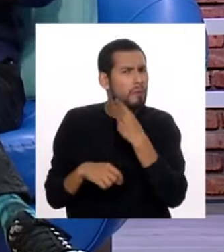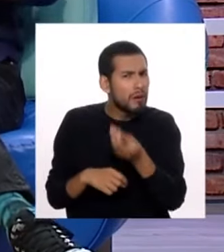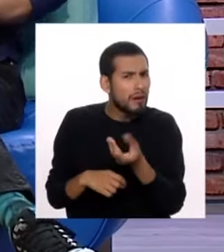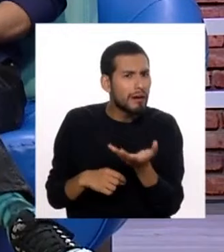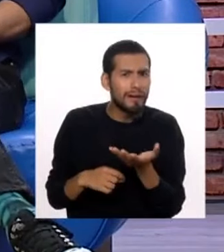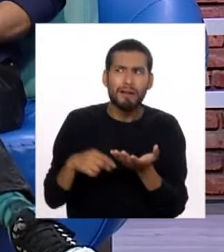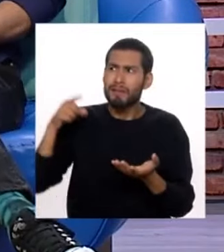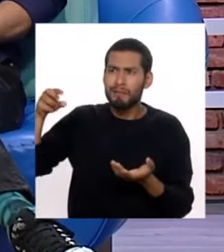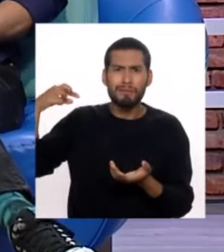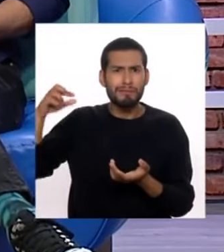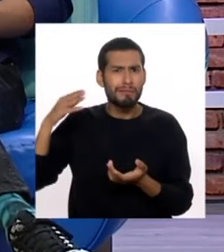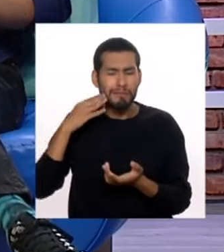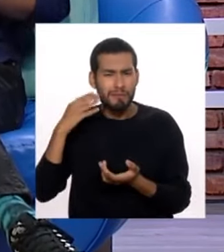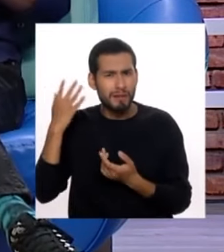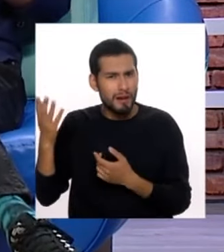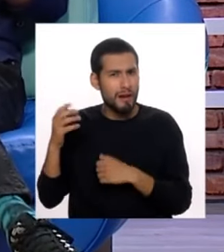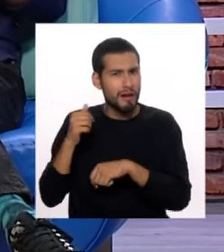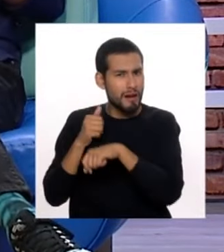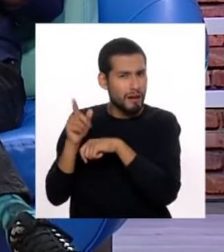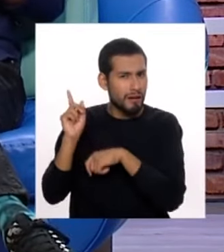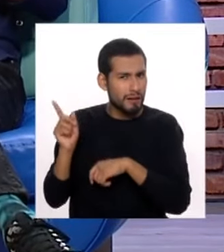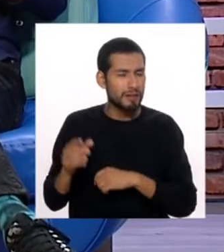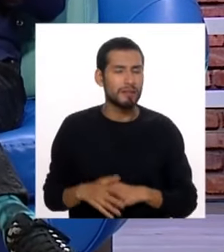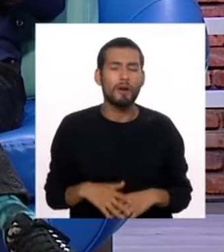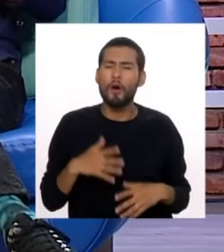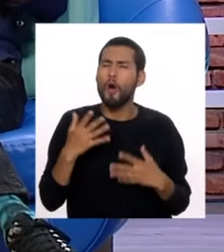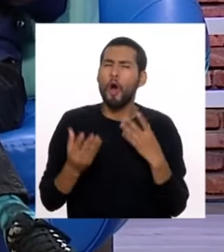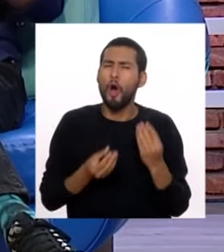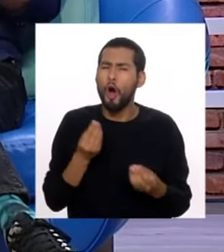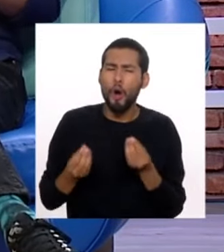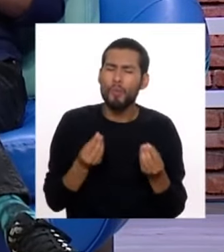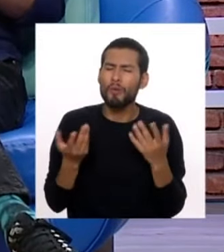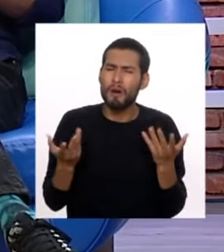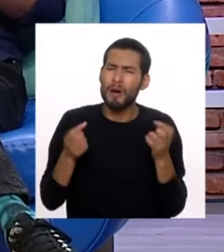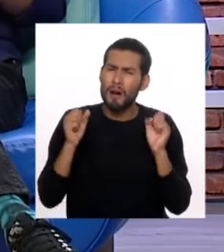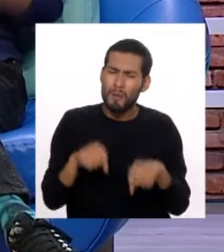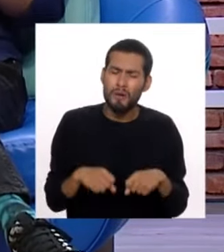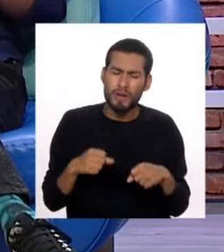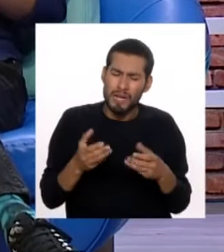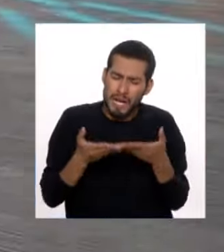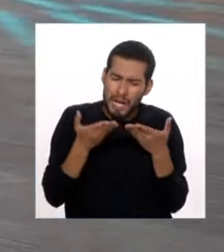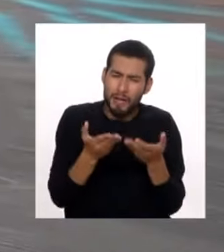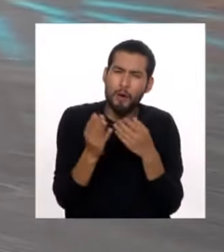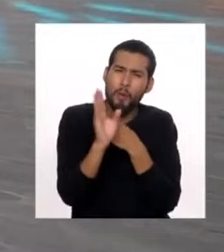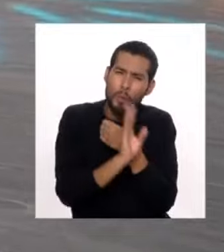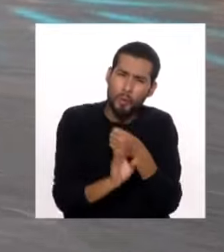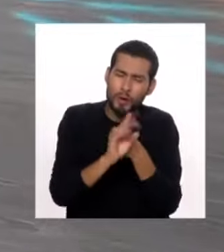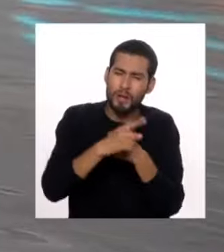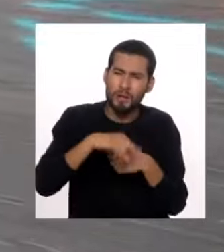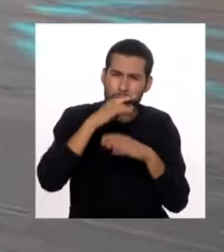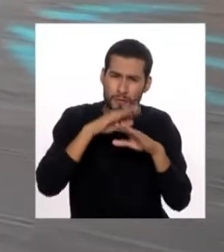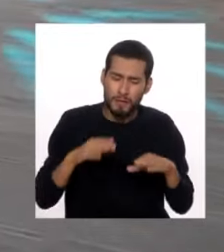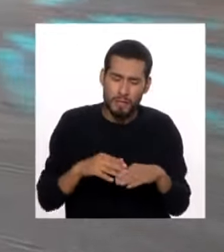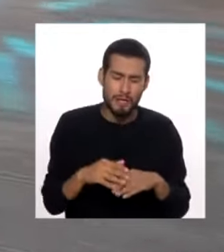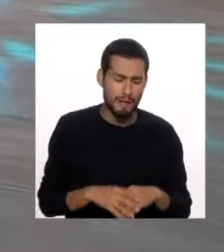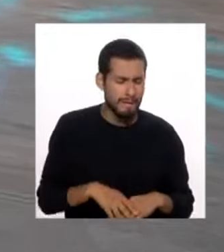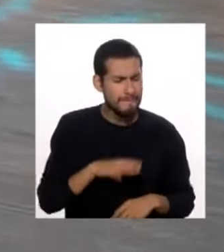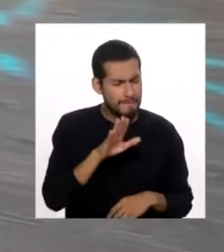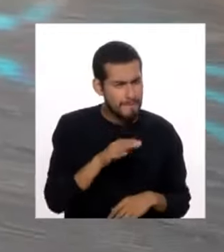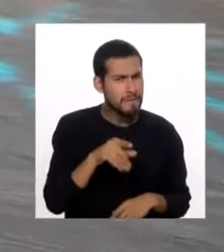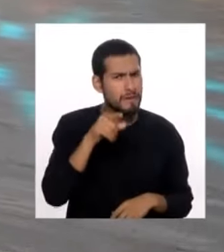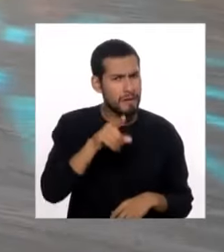son los padres. Entonces, ¿cómo poder abordar y darle esta seguridad a los niños y decirles,